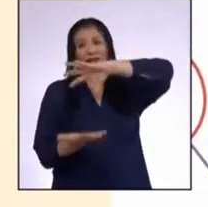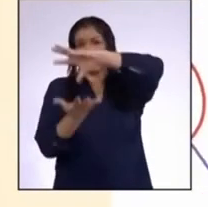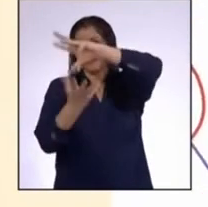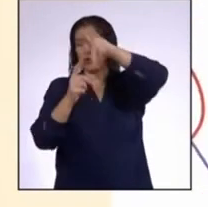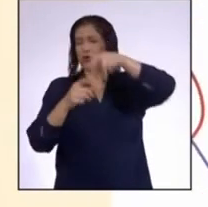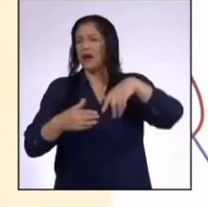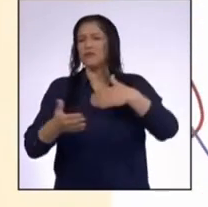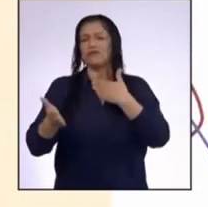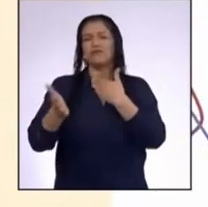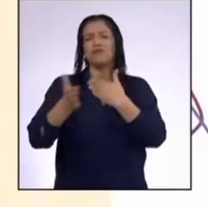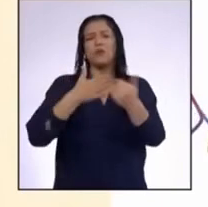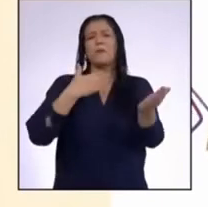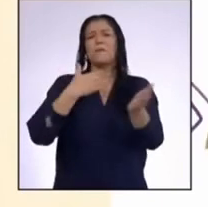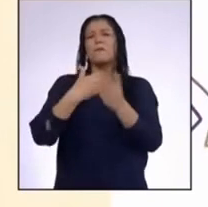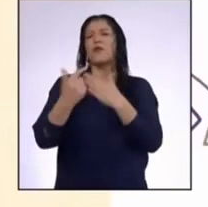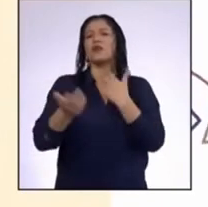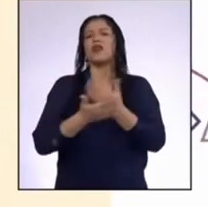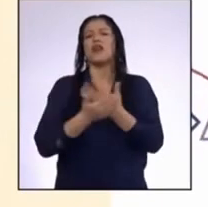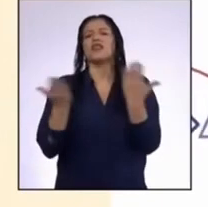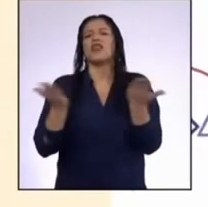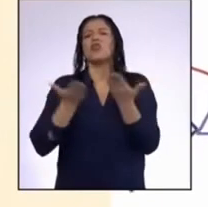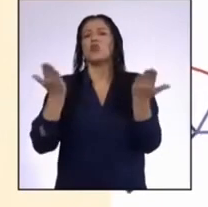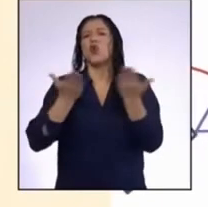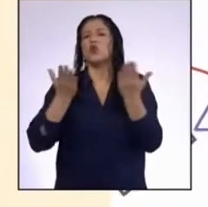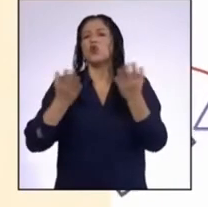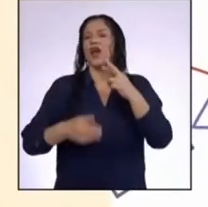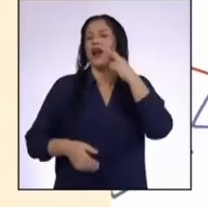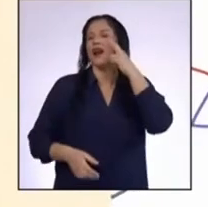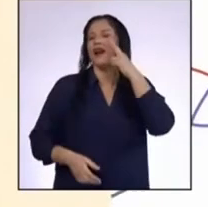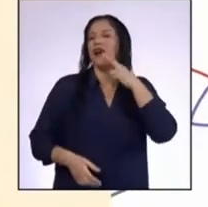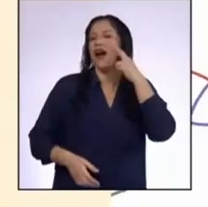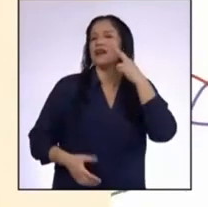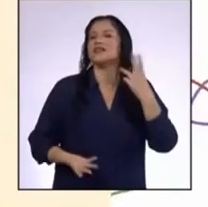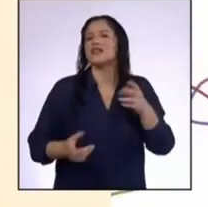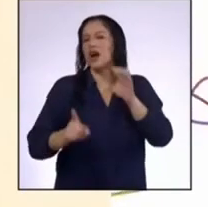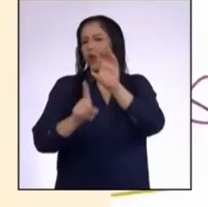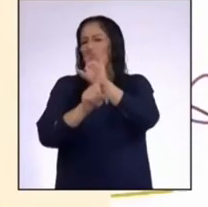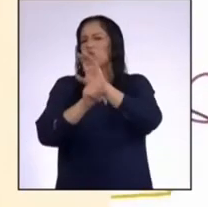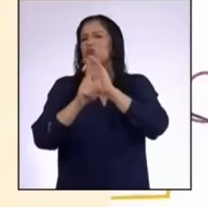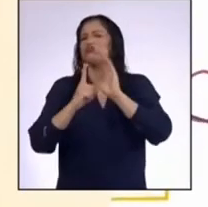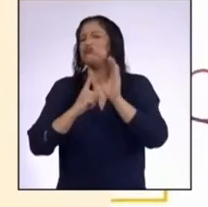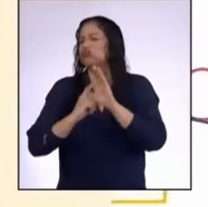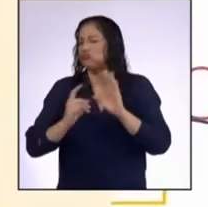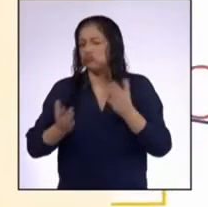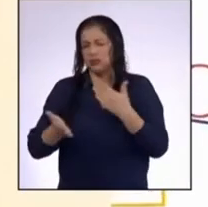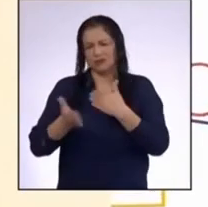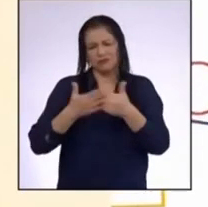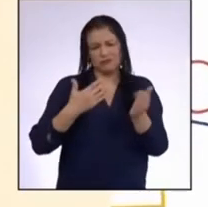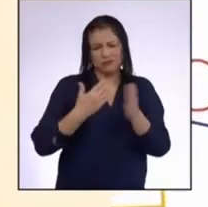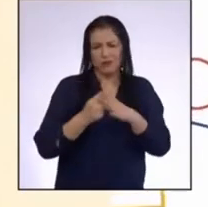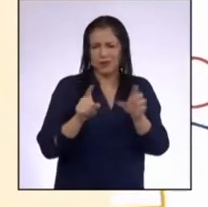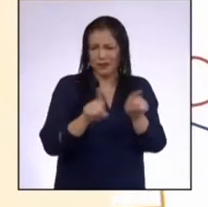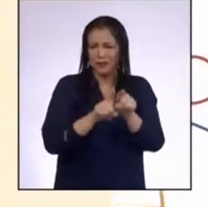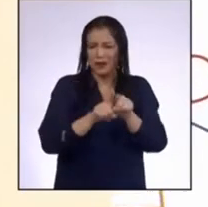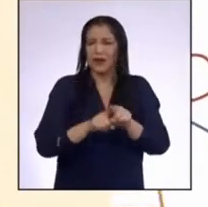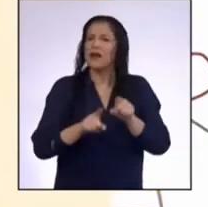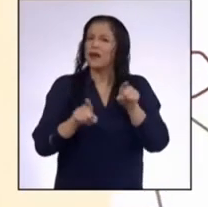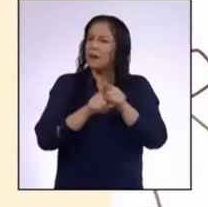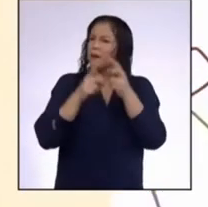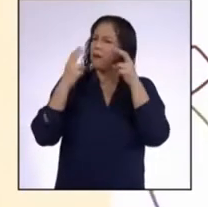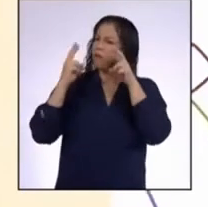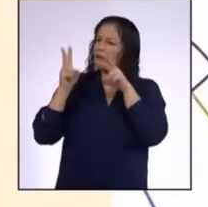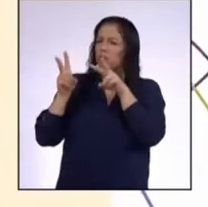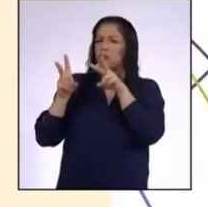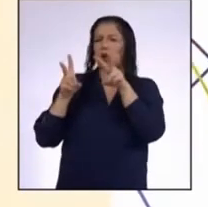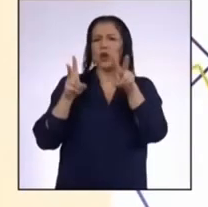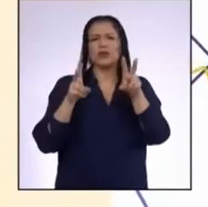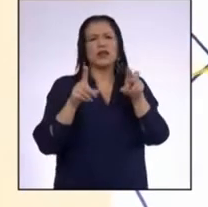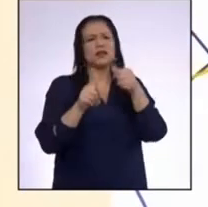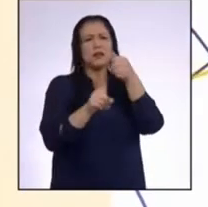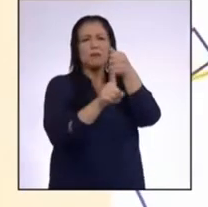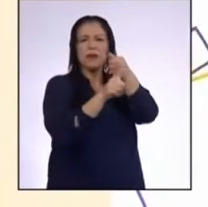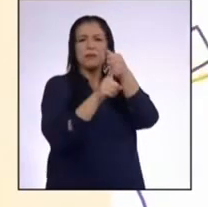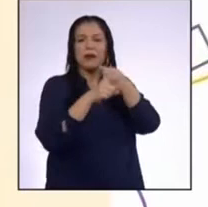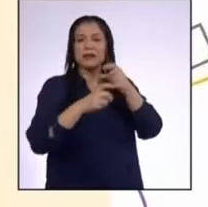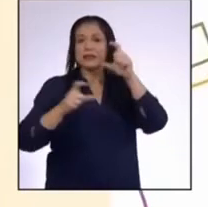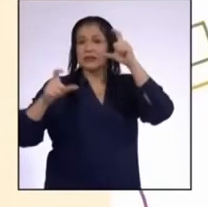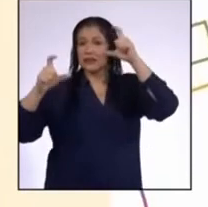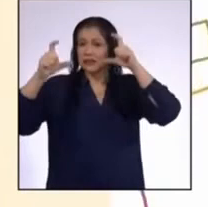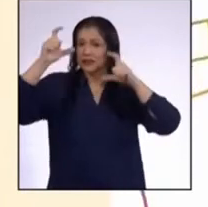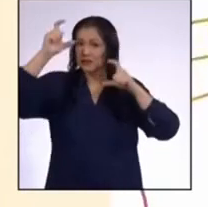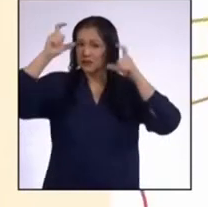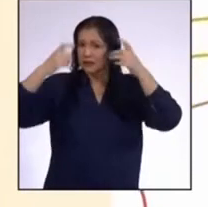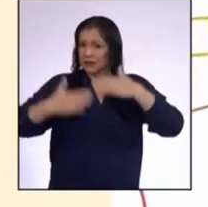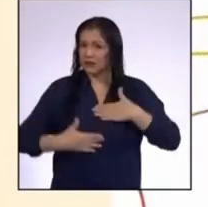Independientemente de sus orígenes étnicos o de su cultura También notó que estas mismas expresiones